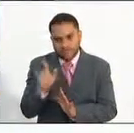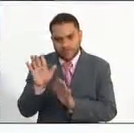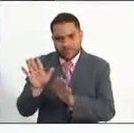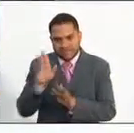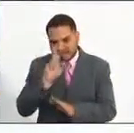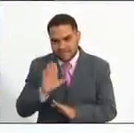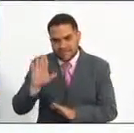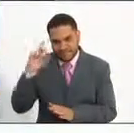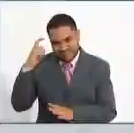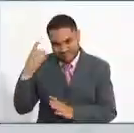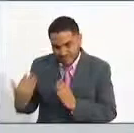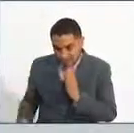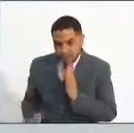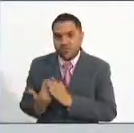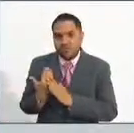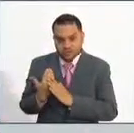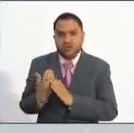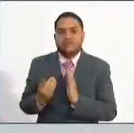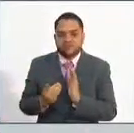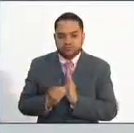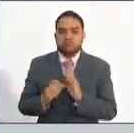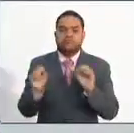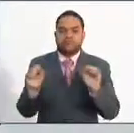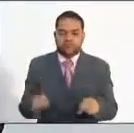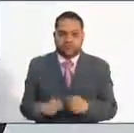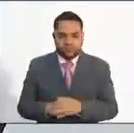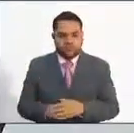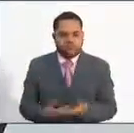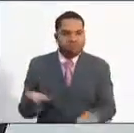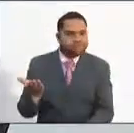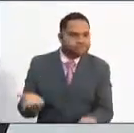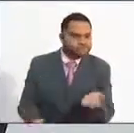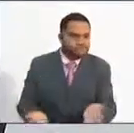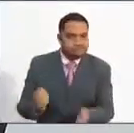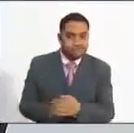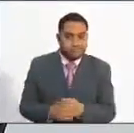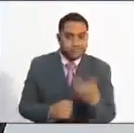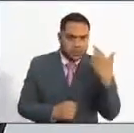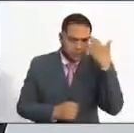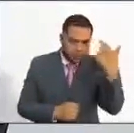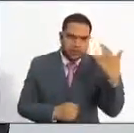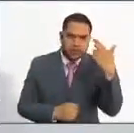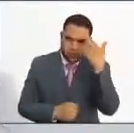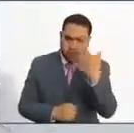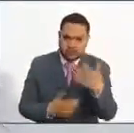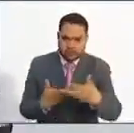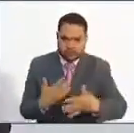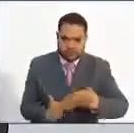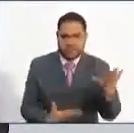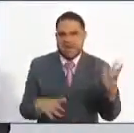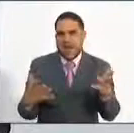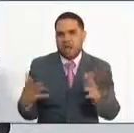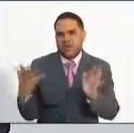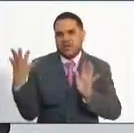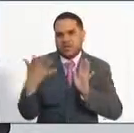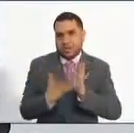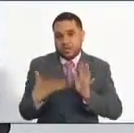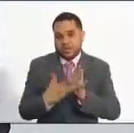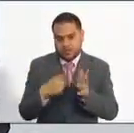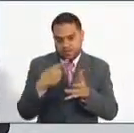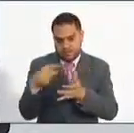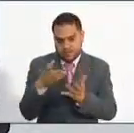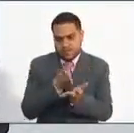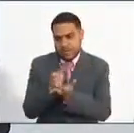A finales del año pasado se estableció que en la medida en que hay tantas profesiones, hablamos de más o menos 5 mil profesiones, y